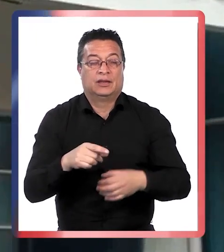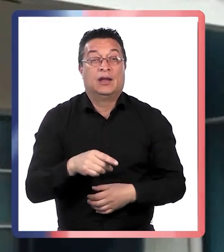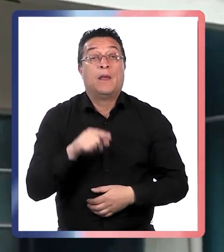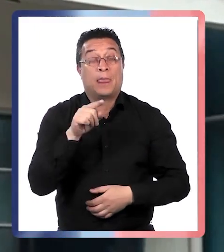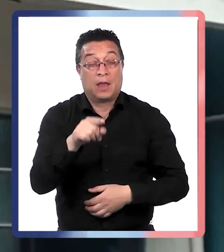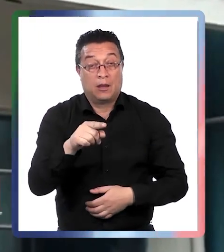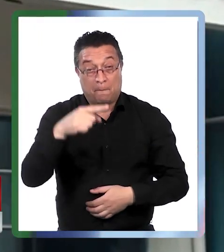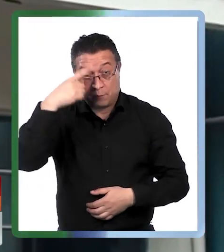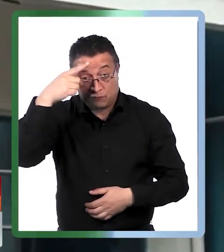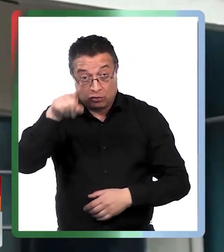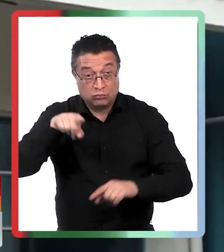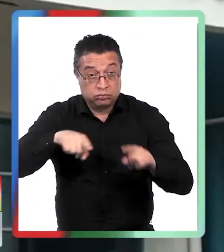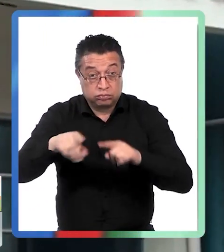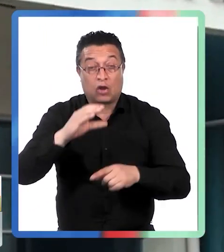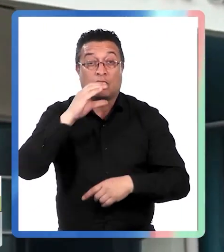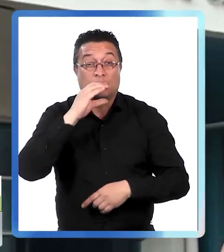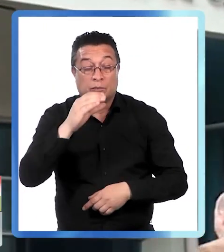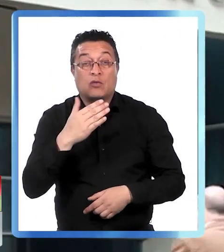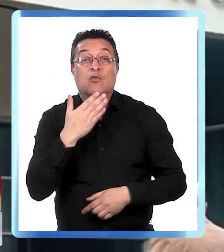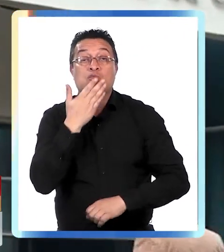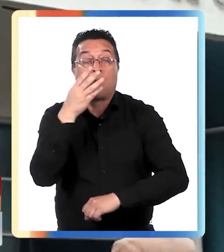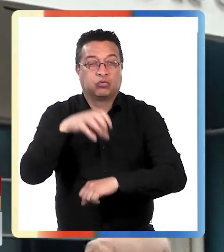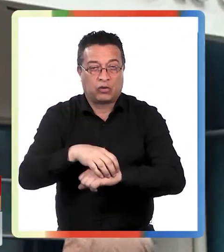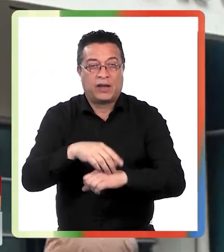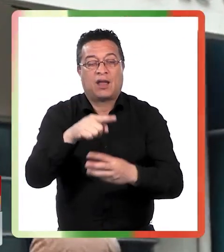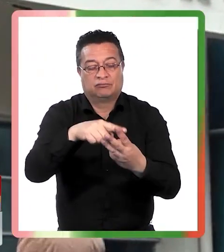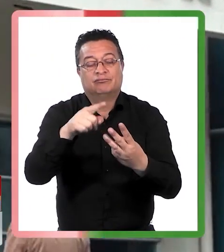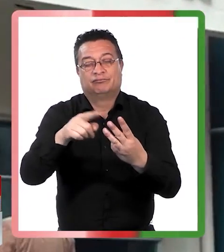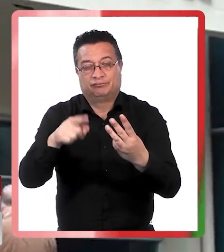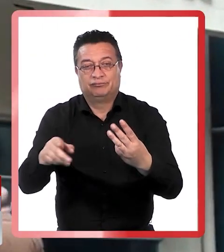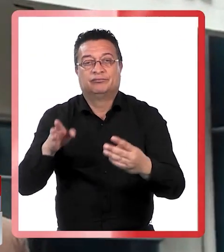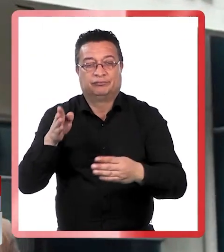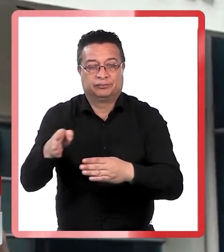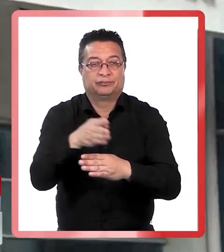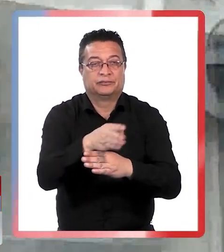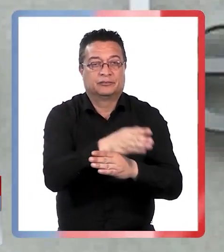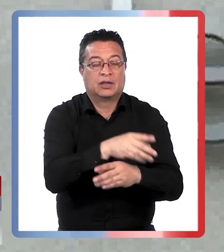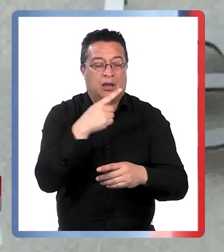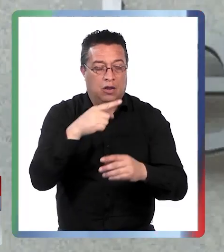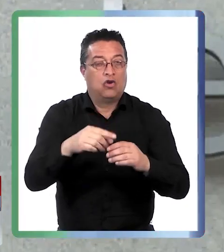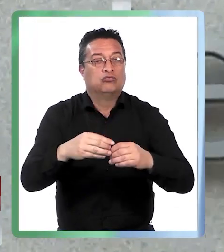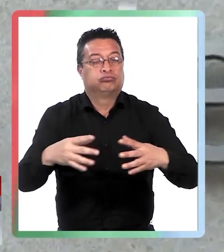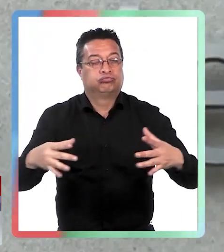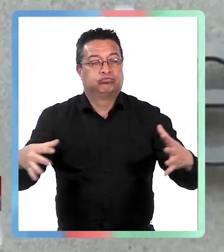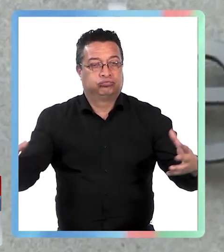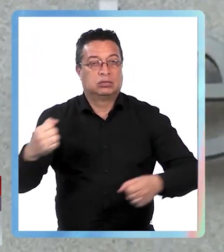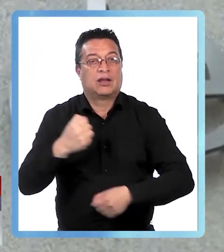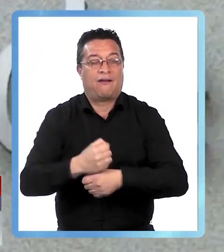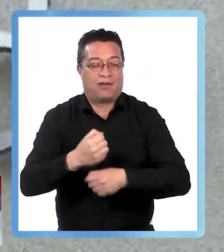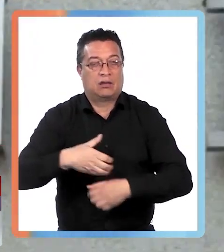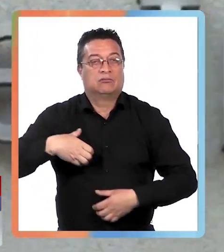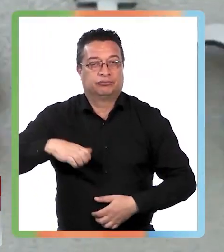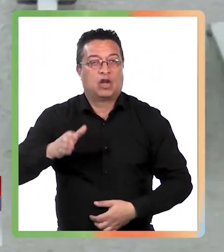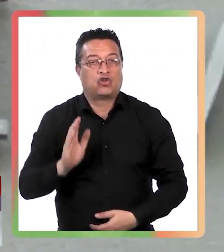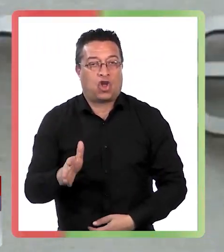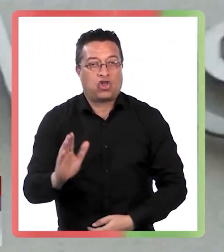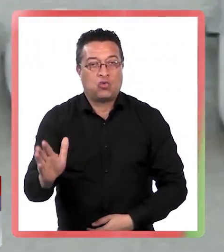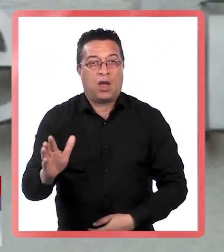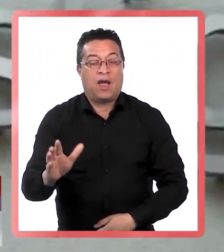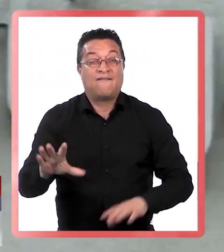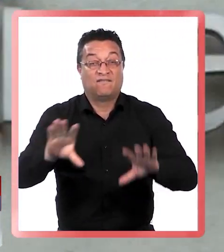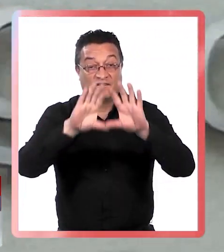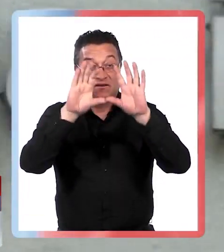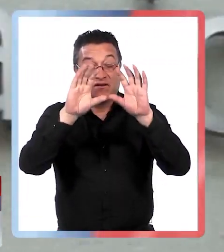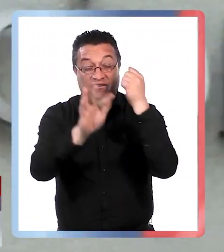las diligencias en la provincia de San Antonio y Concepción Punta Arenas entre otras comunas de Chile dan cuenta de la extensión de la labor policial que continúa